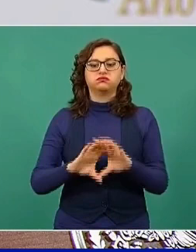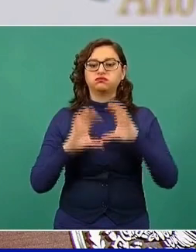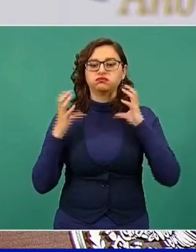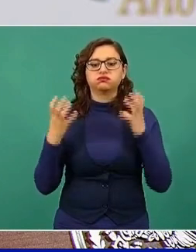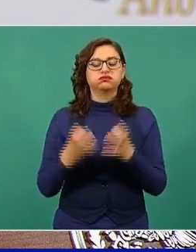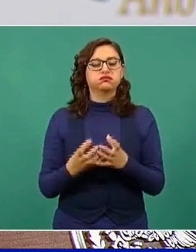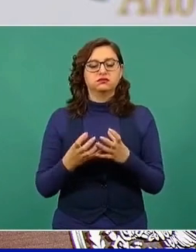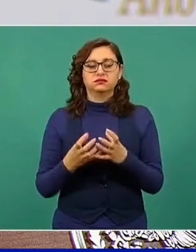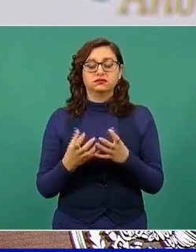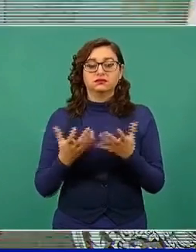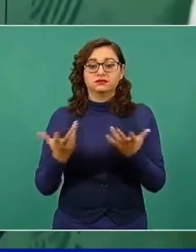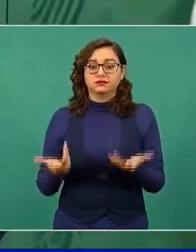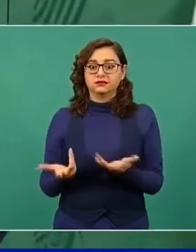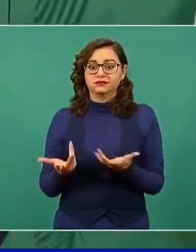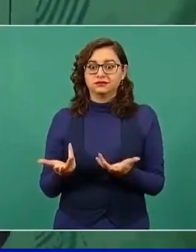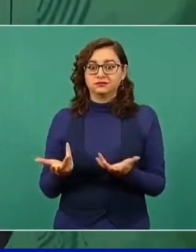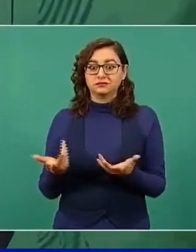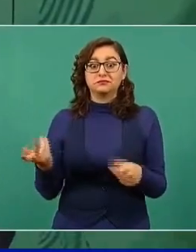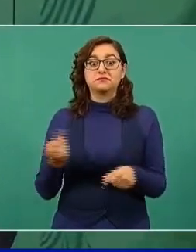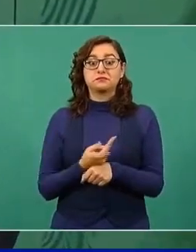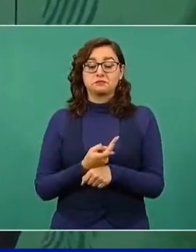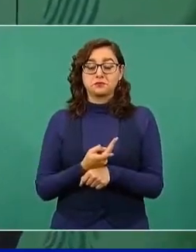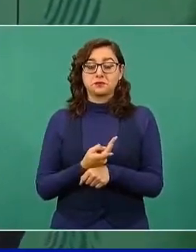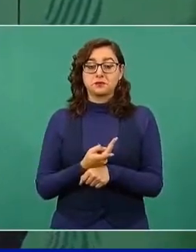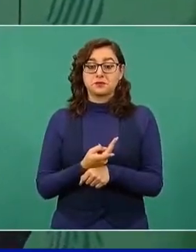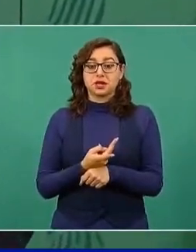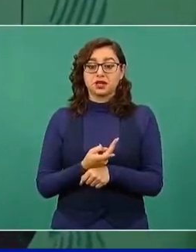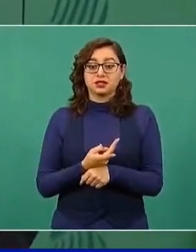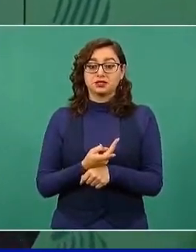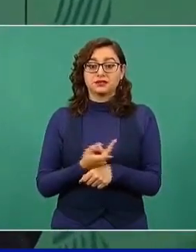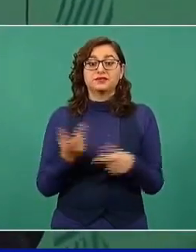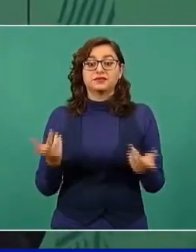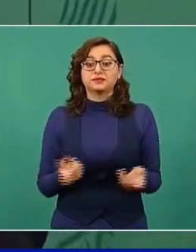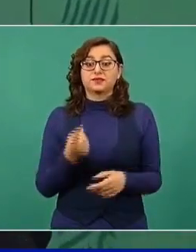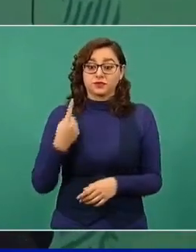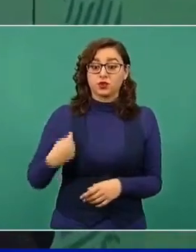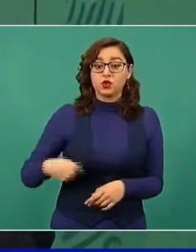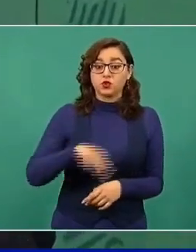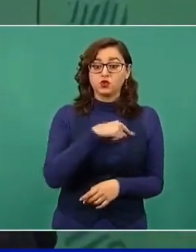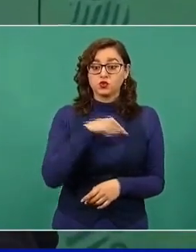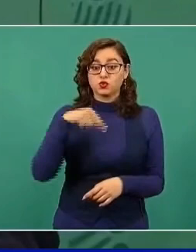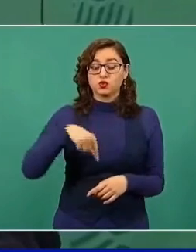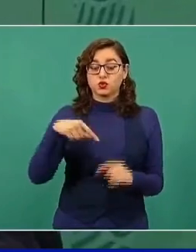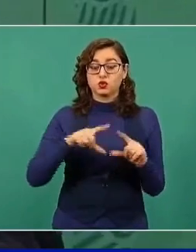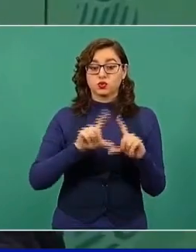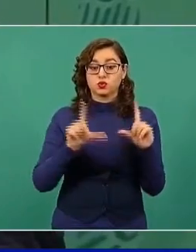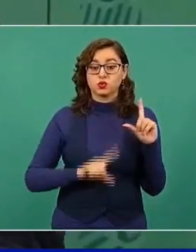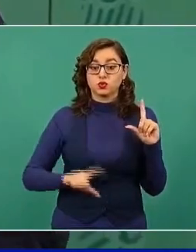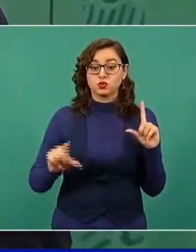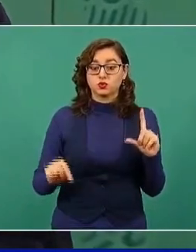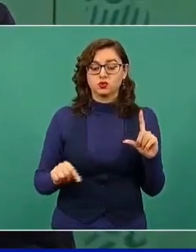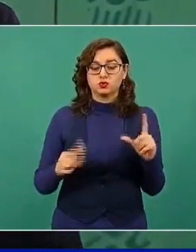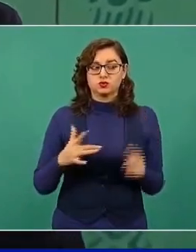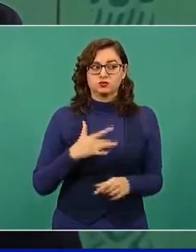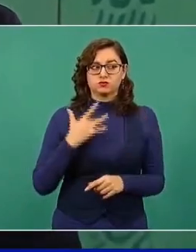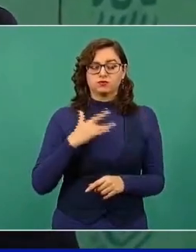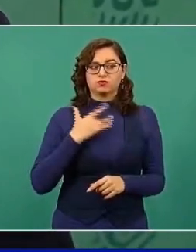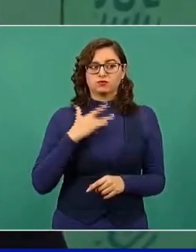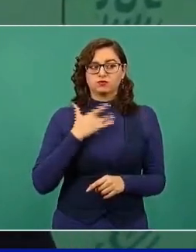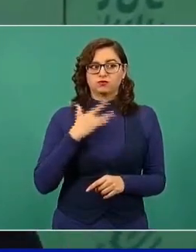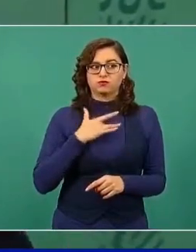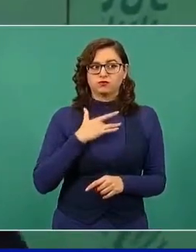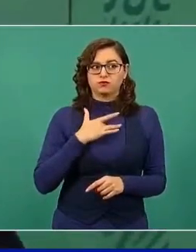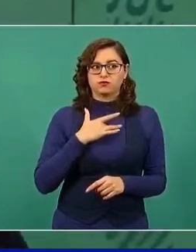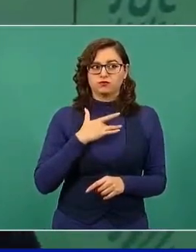Y a nosotros, y esto ya lo hemos expresado, independientemente de